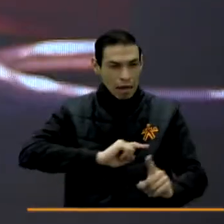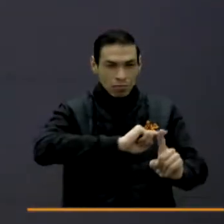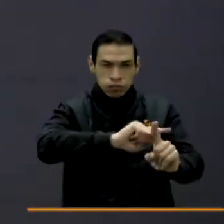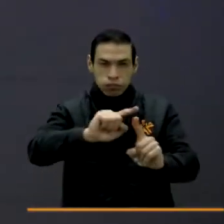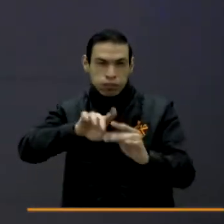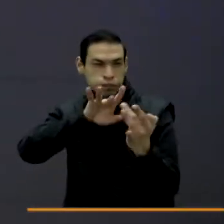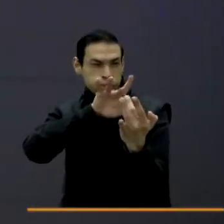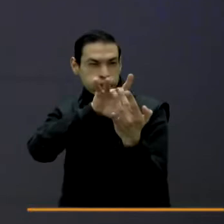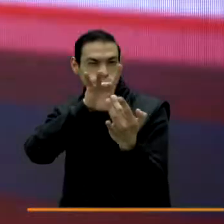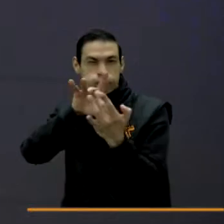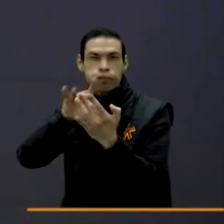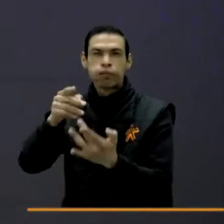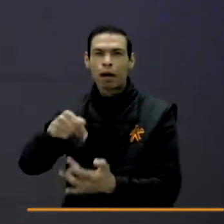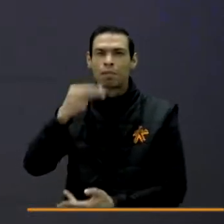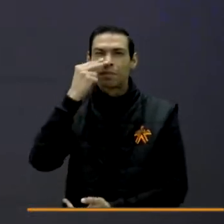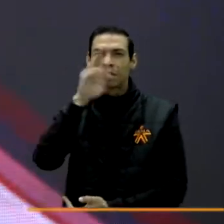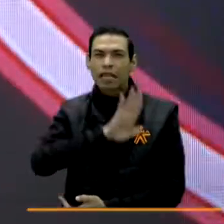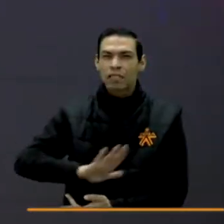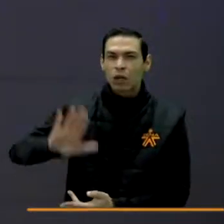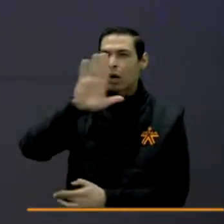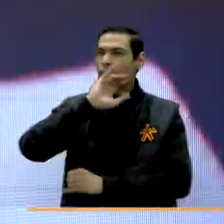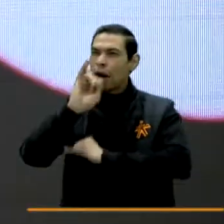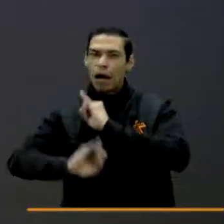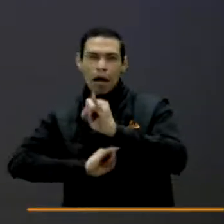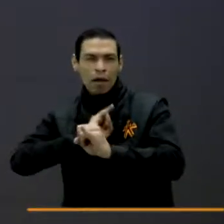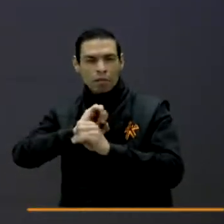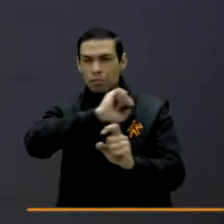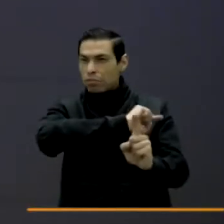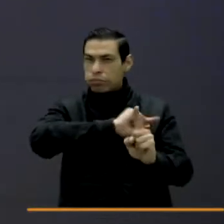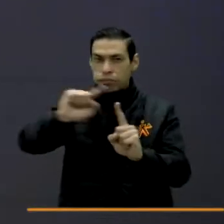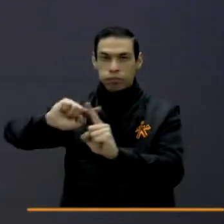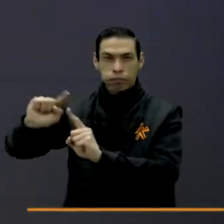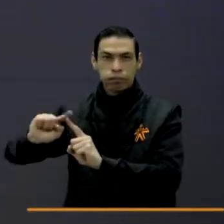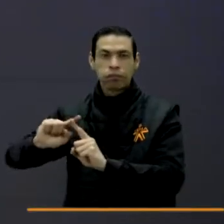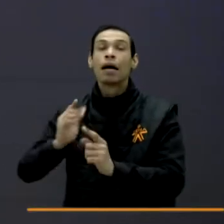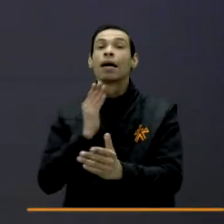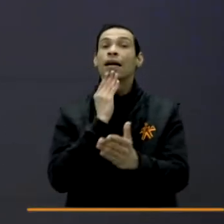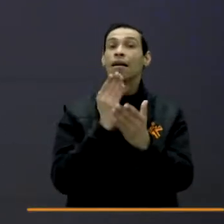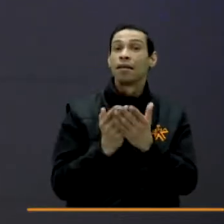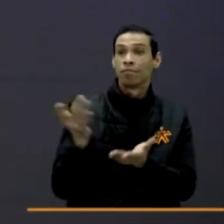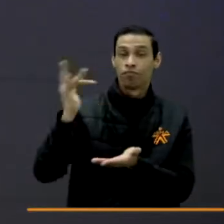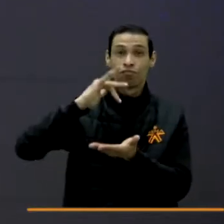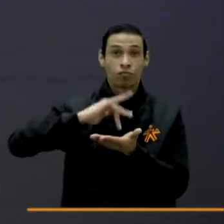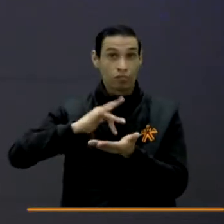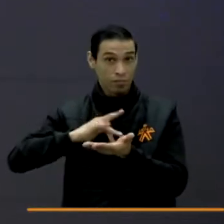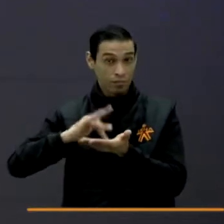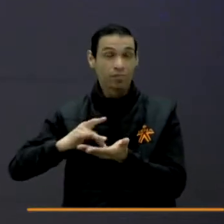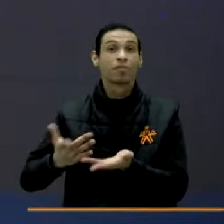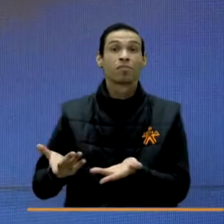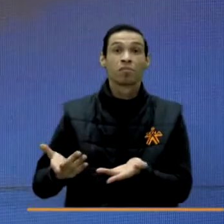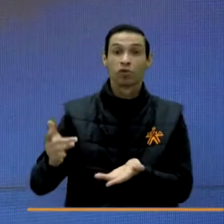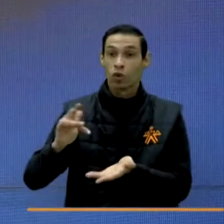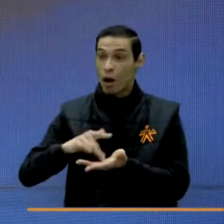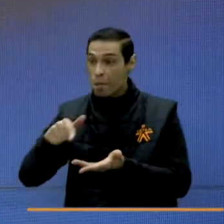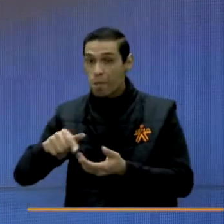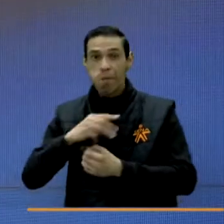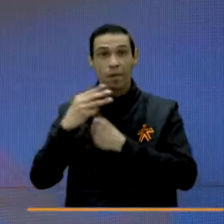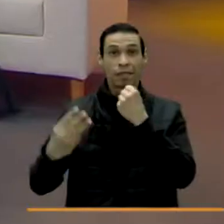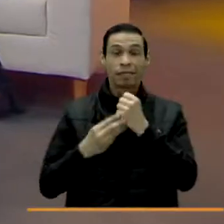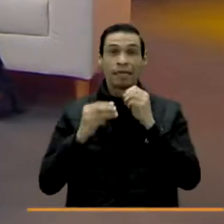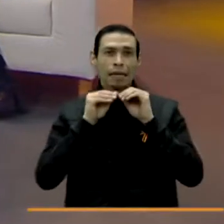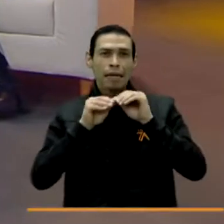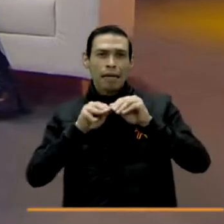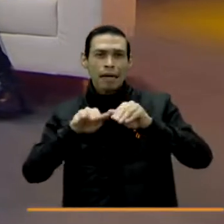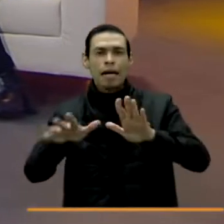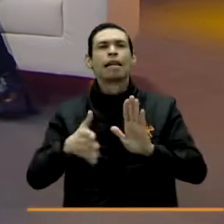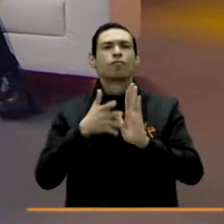tantas empresas multinacionales que tenemos en el momento. Entonces, de verdad, muchas gracias por habernos acompañado, por estar